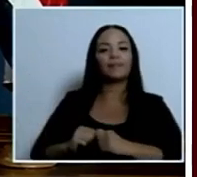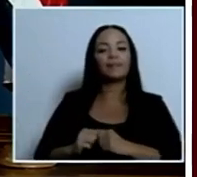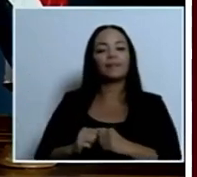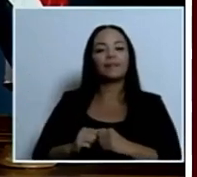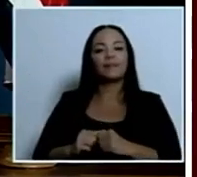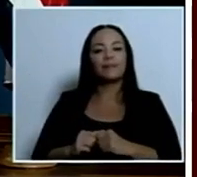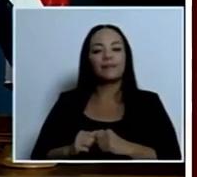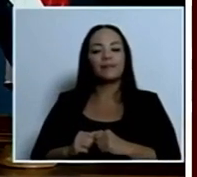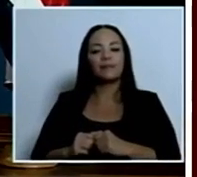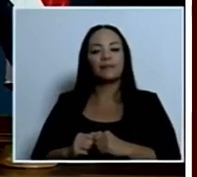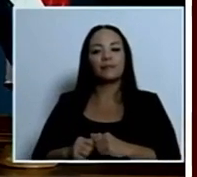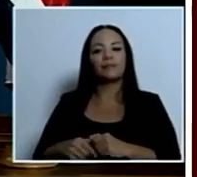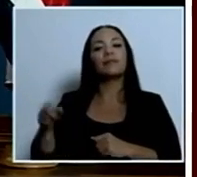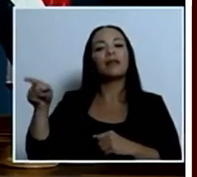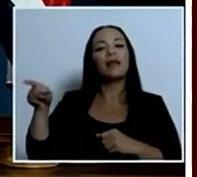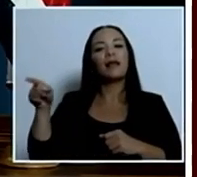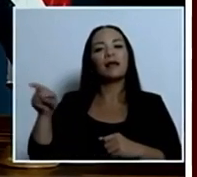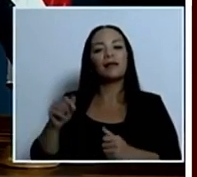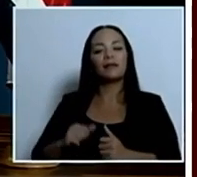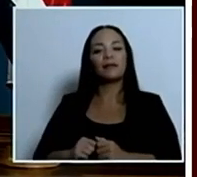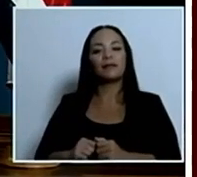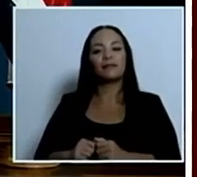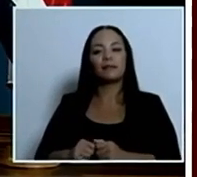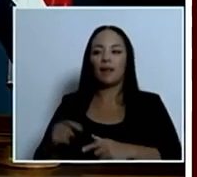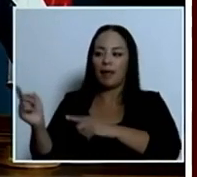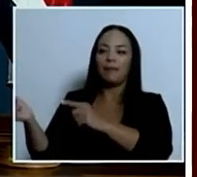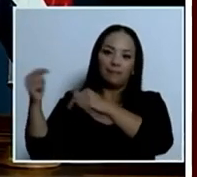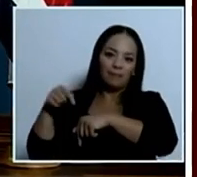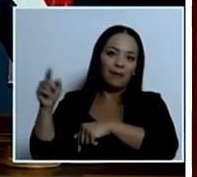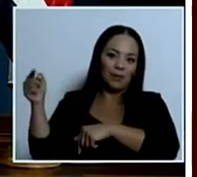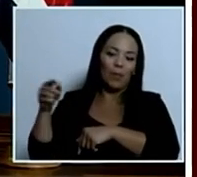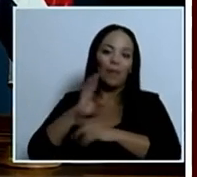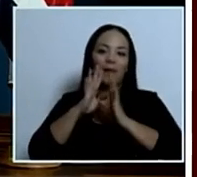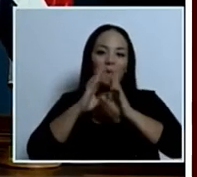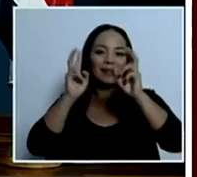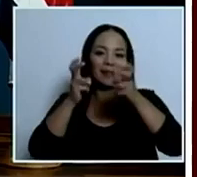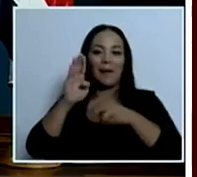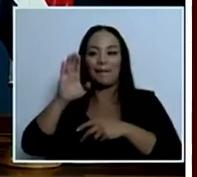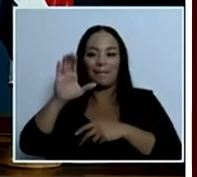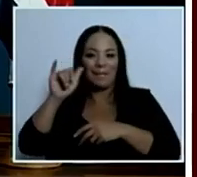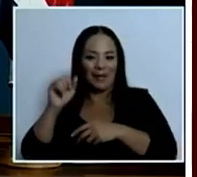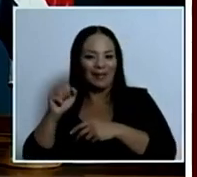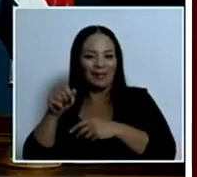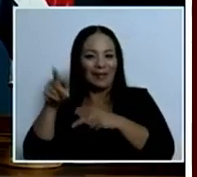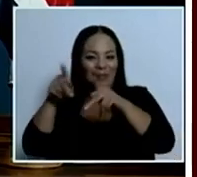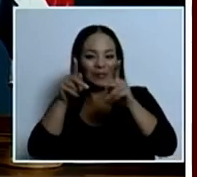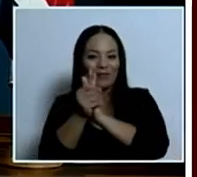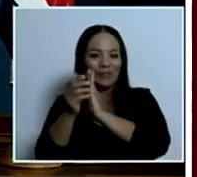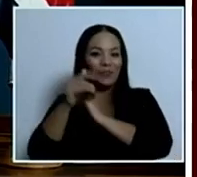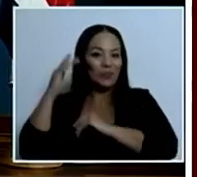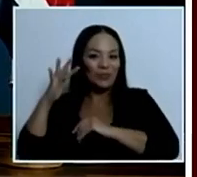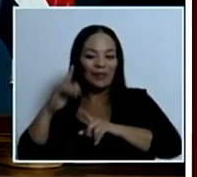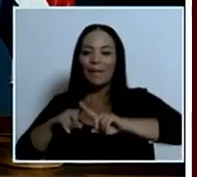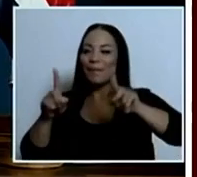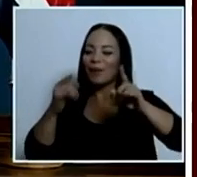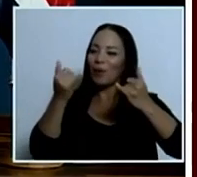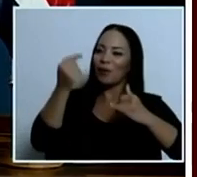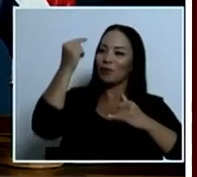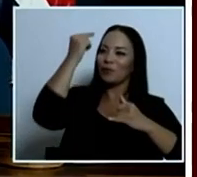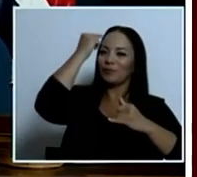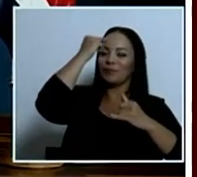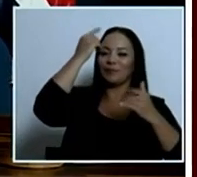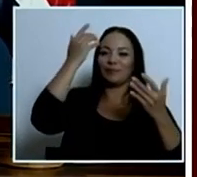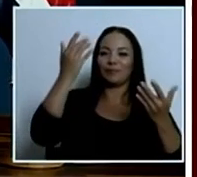las becas a los jóvenes talentosos y ahora me cayó, ya no hay